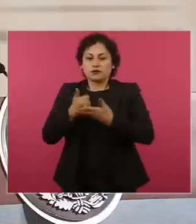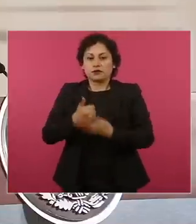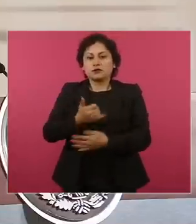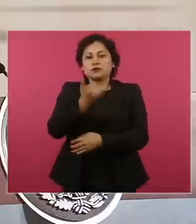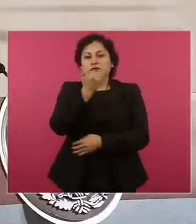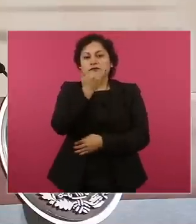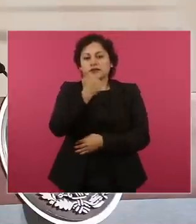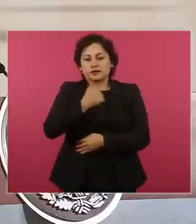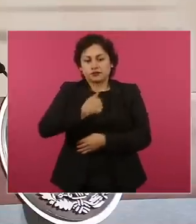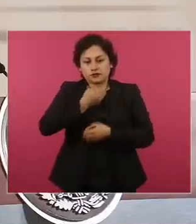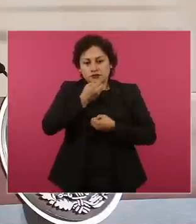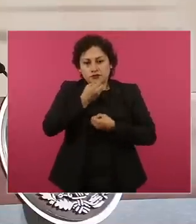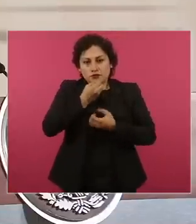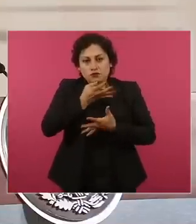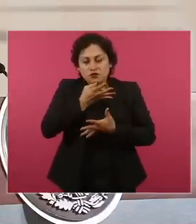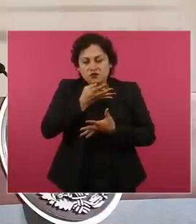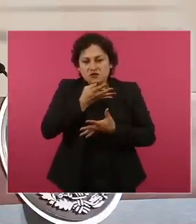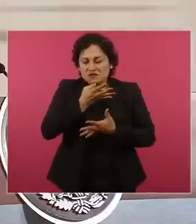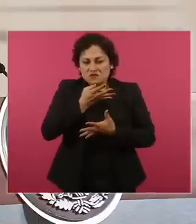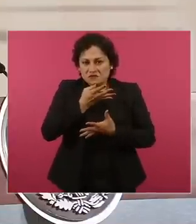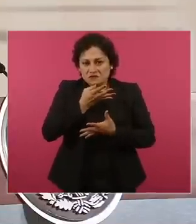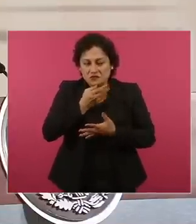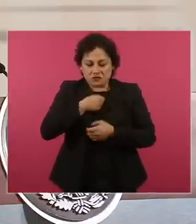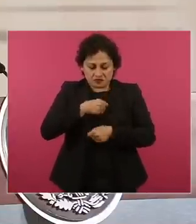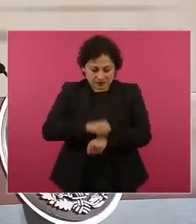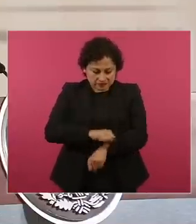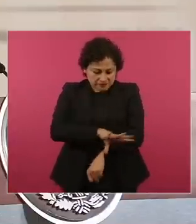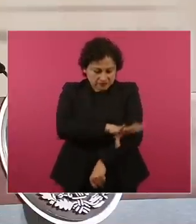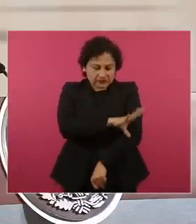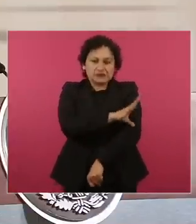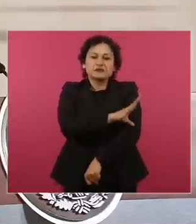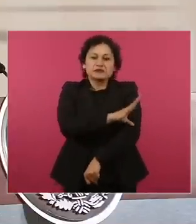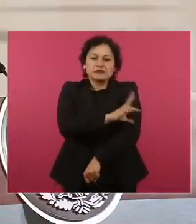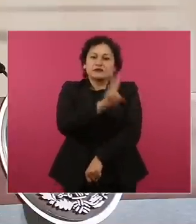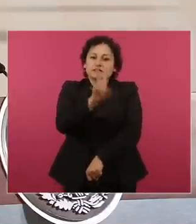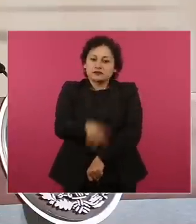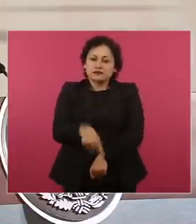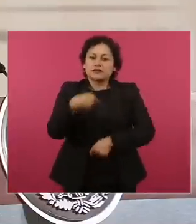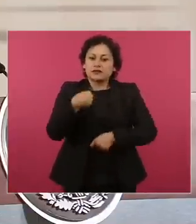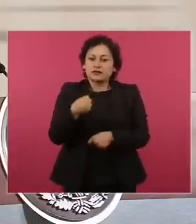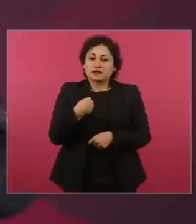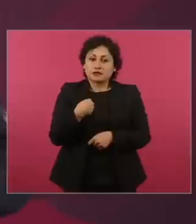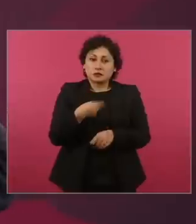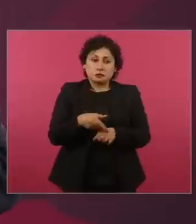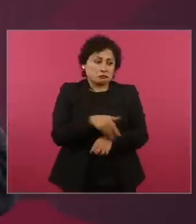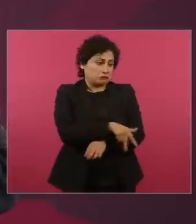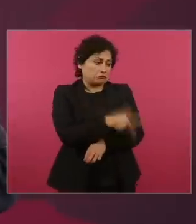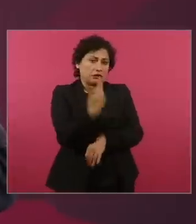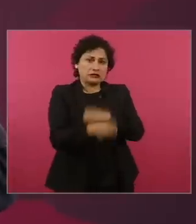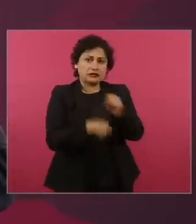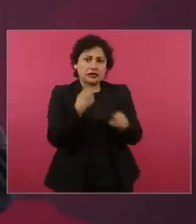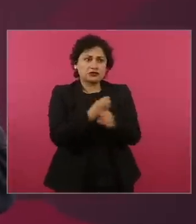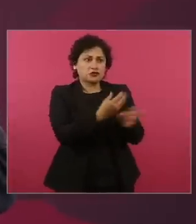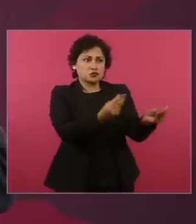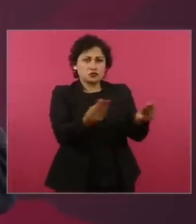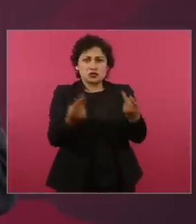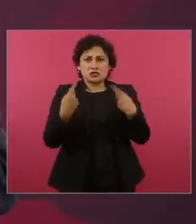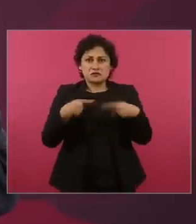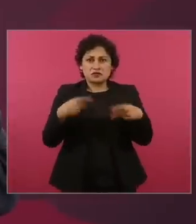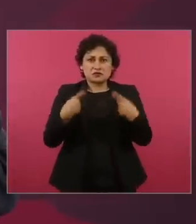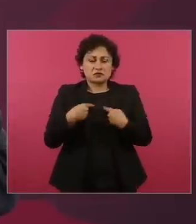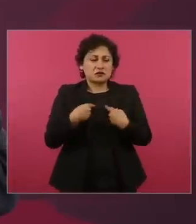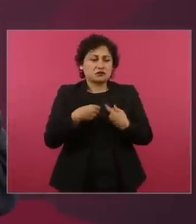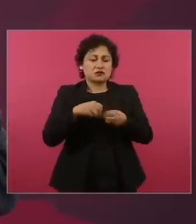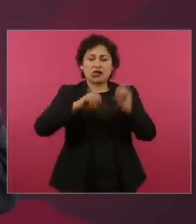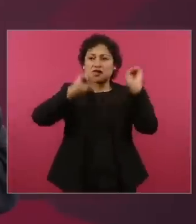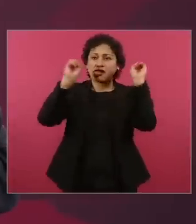emociones. Y la verdad, yo he visto a compañeros fallecer en este proceso, y las familias ahí están,